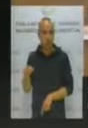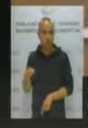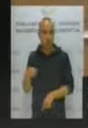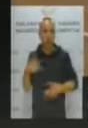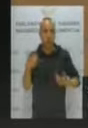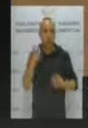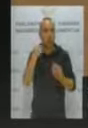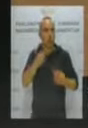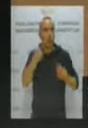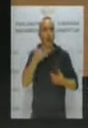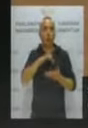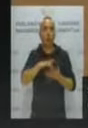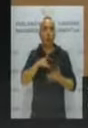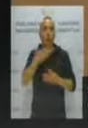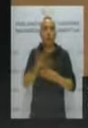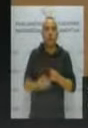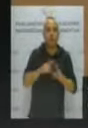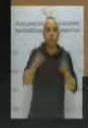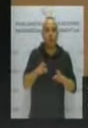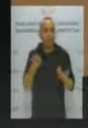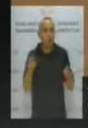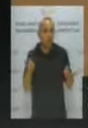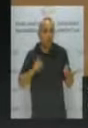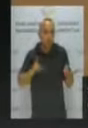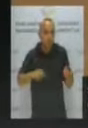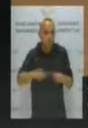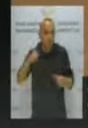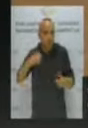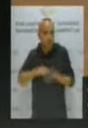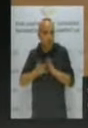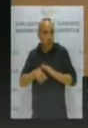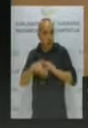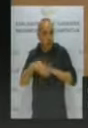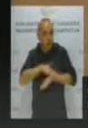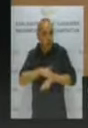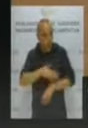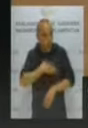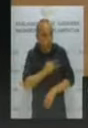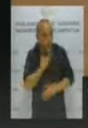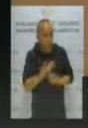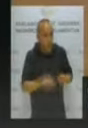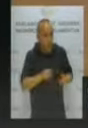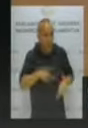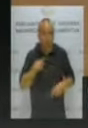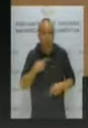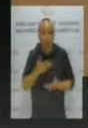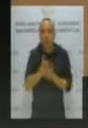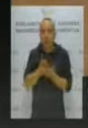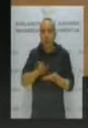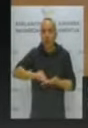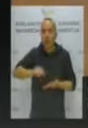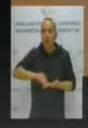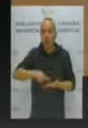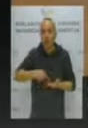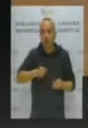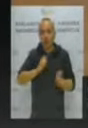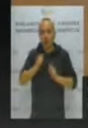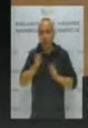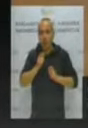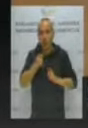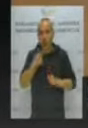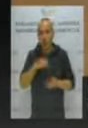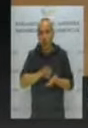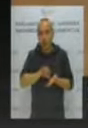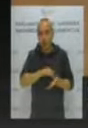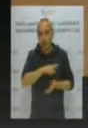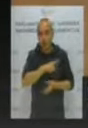haber un fallo informático en cualquier sistema, incluso el sistema del gobierno. Yo he repasado notas de prensa del servicio de comunicación y, por ejemplo,